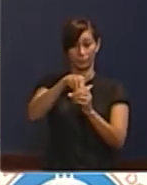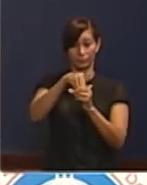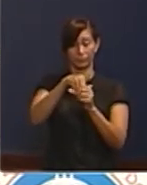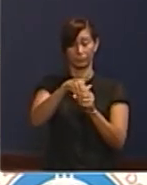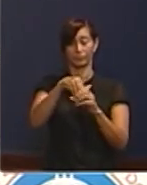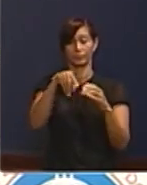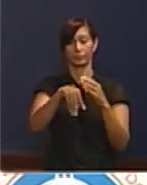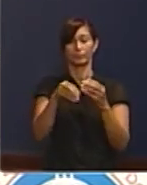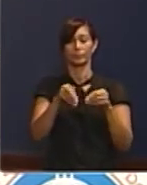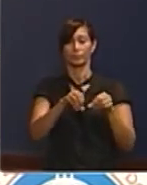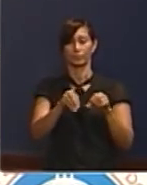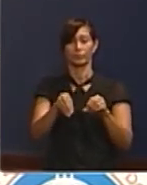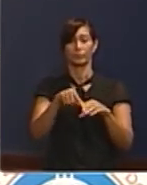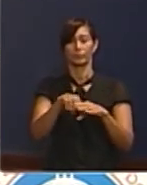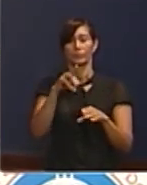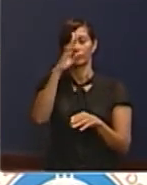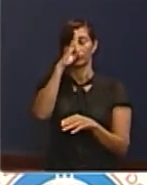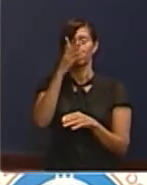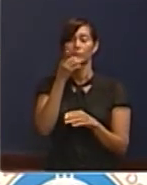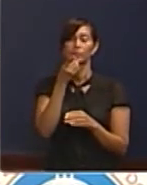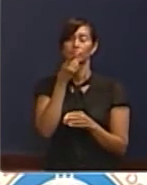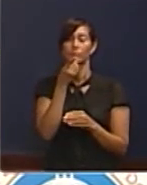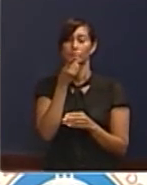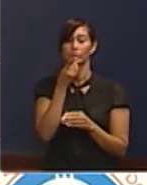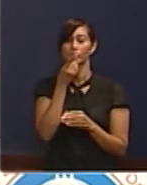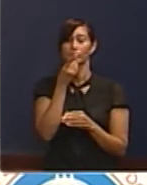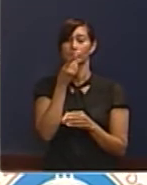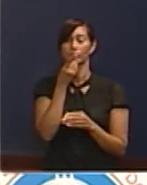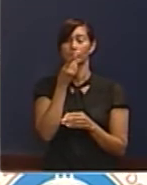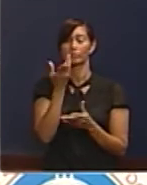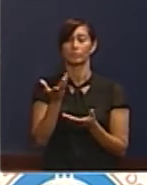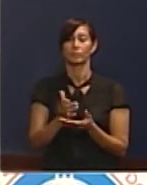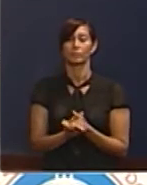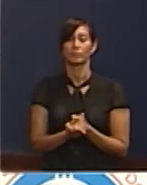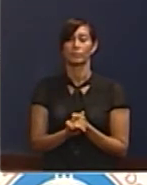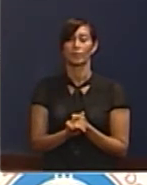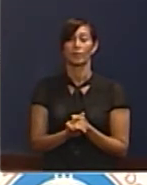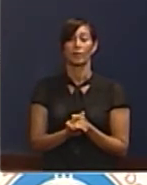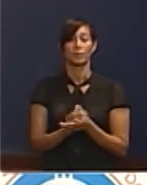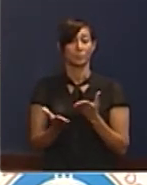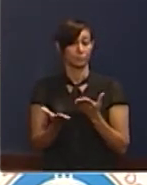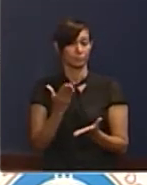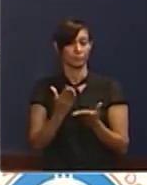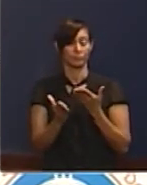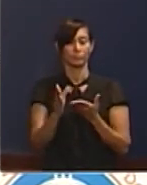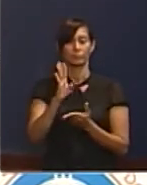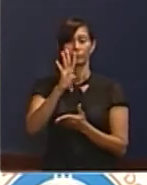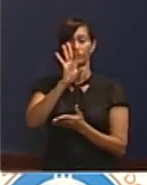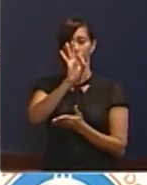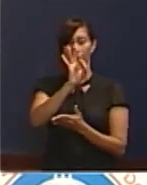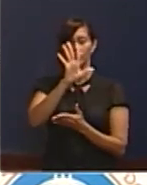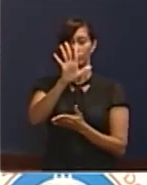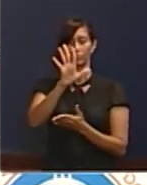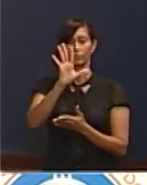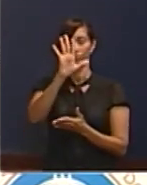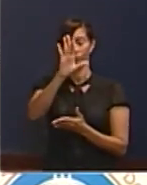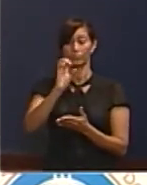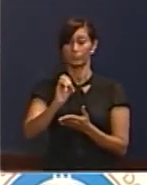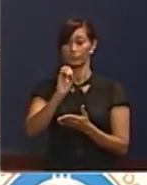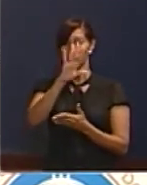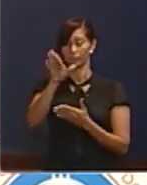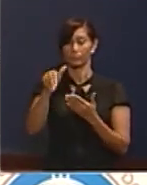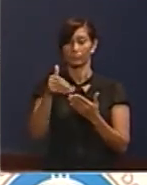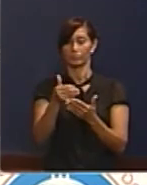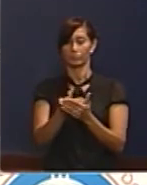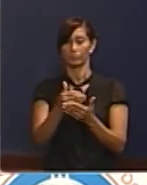Bruto del país. porque casi el 95% de toda la producción alimentaria que